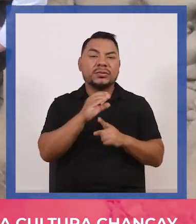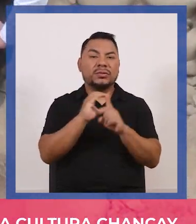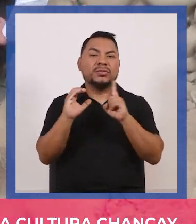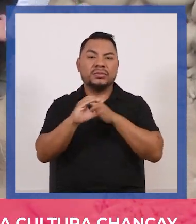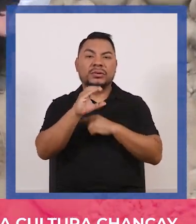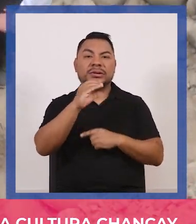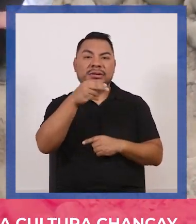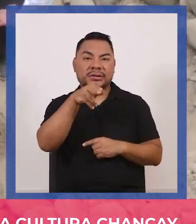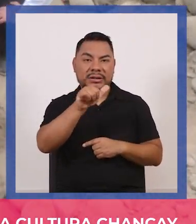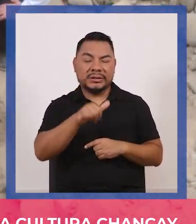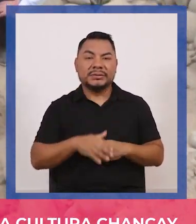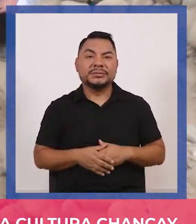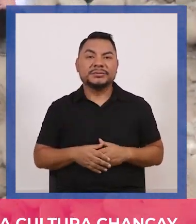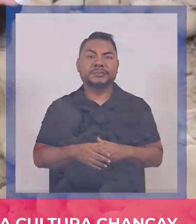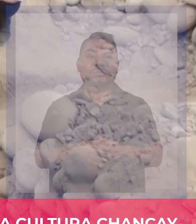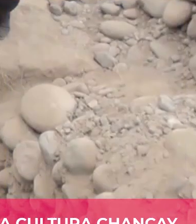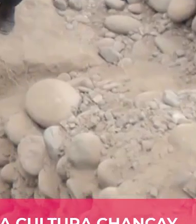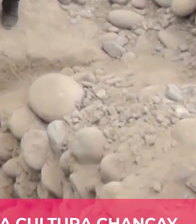cultura chancay